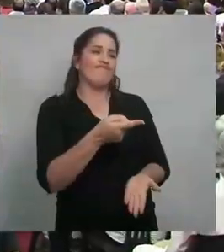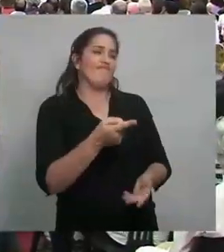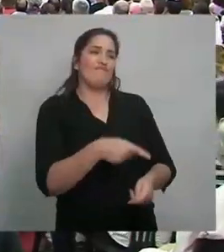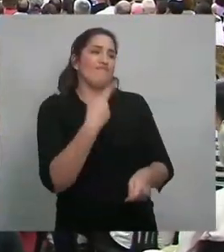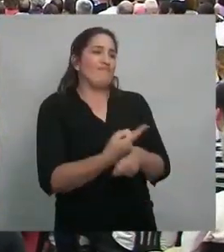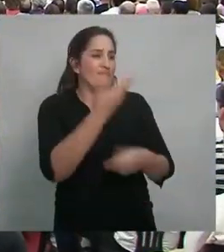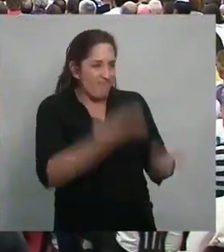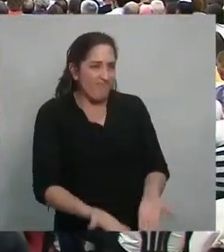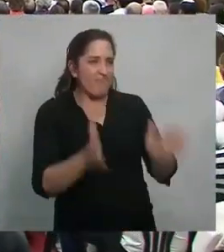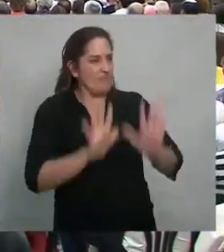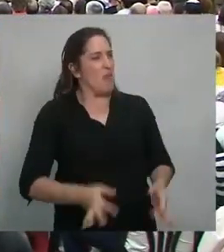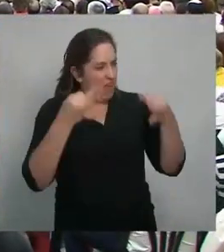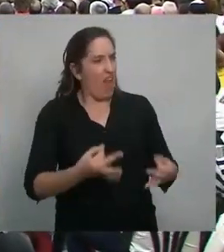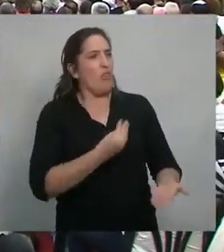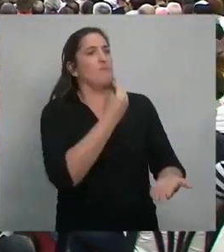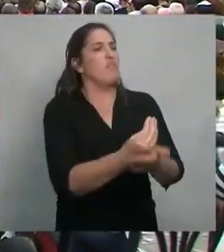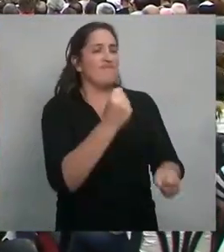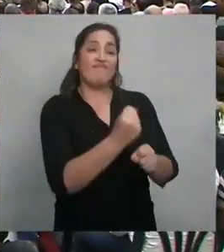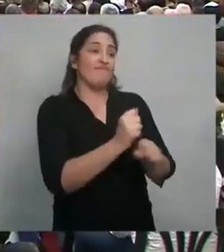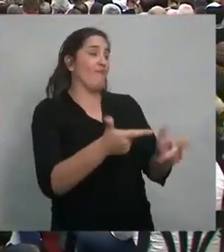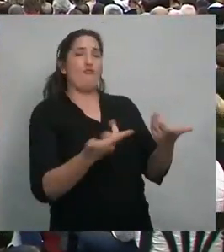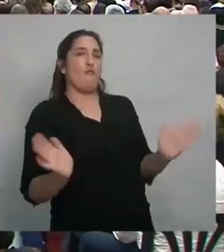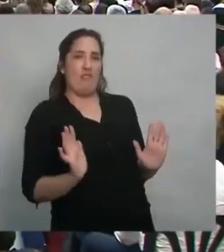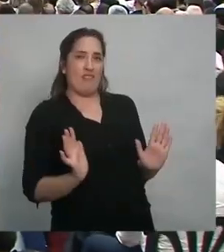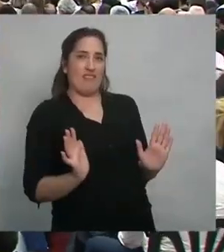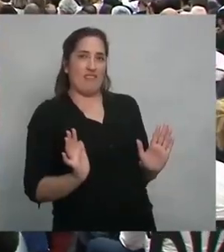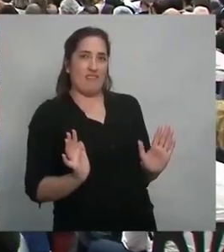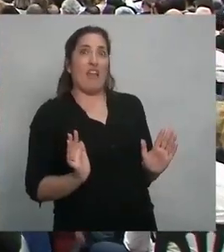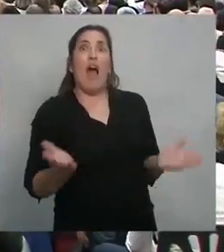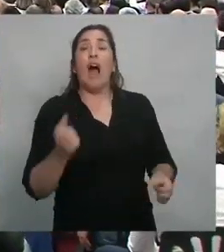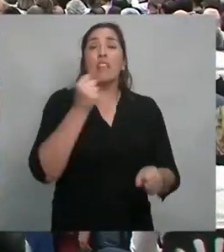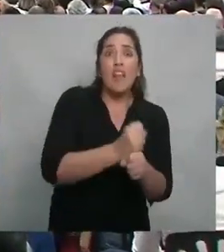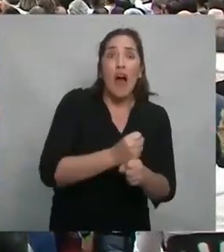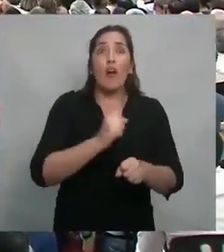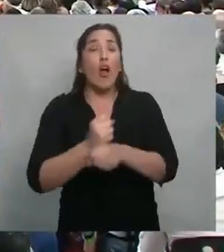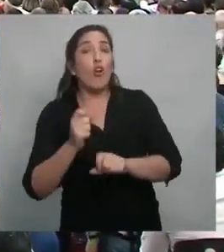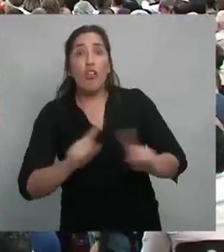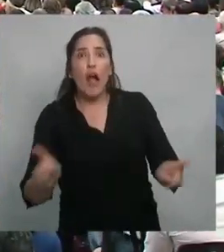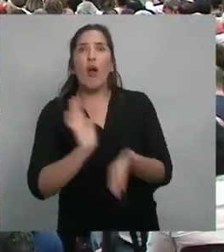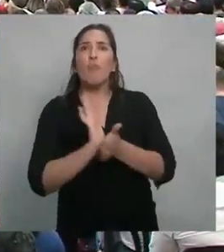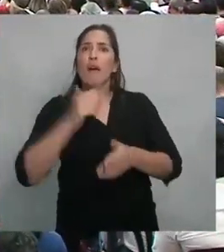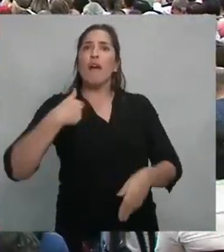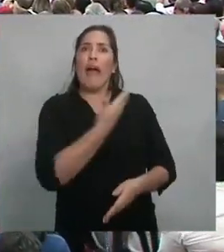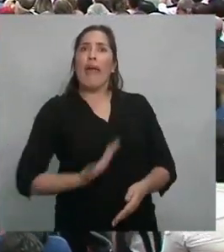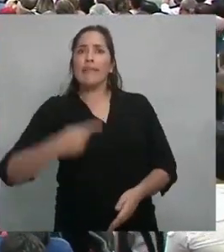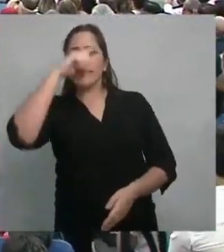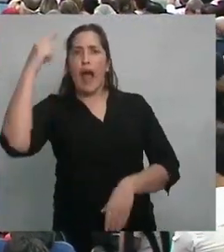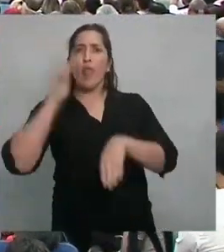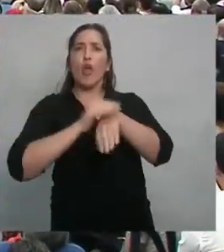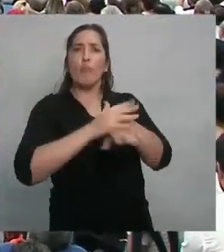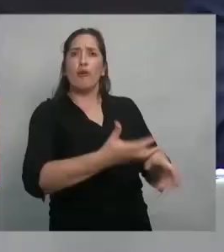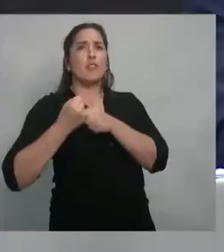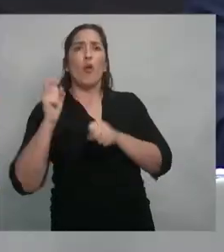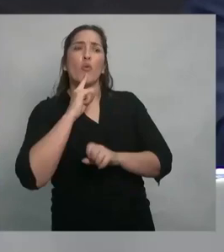para tener trabajo. Con lo cual, el problema de trabajo o no trabajo ya no es un problema del Estado ni de la sociedad, es un problema